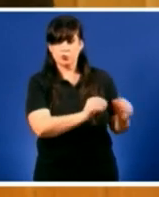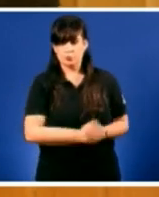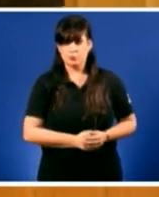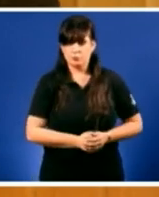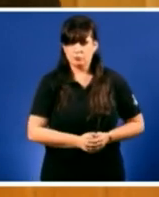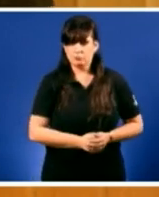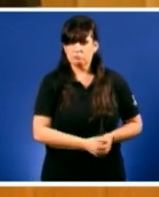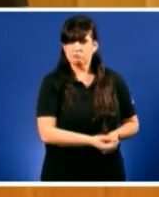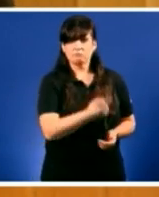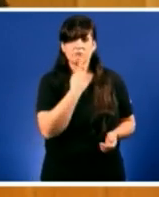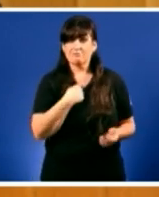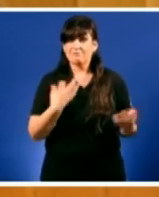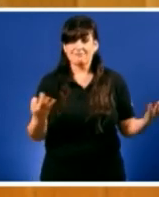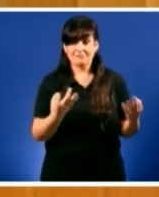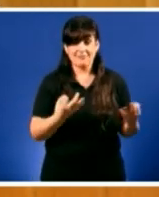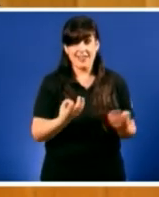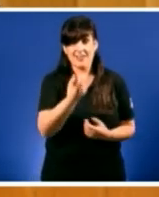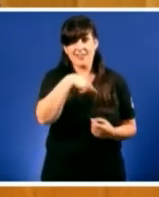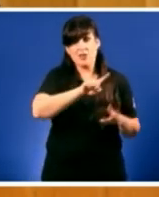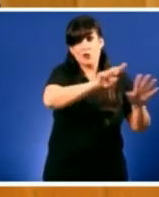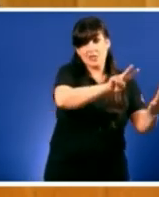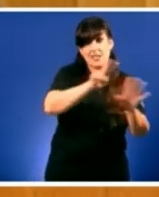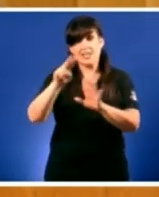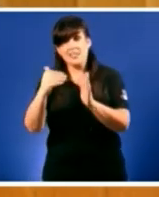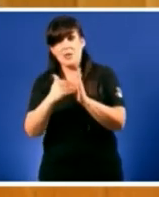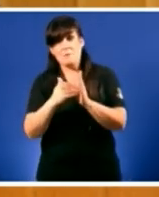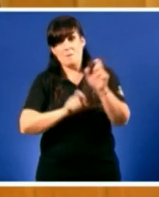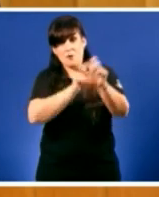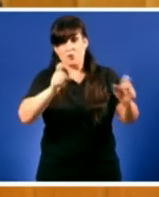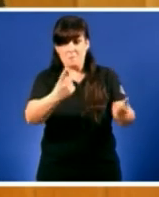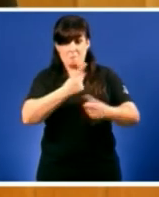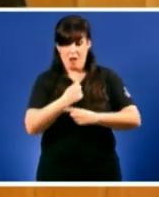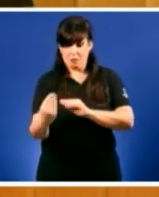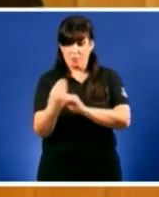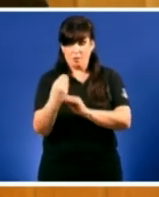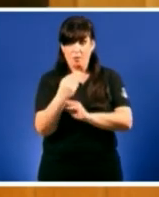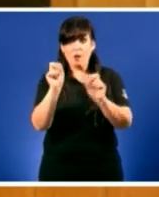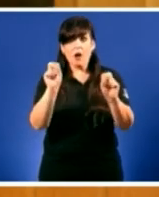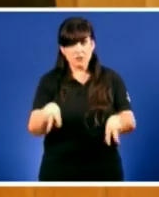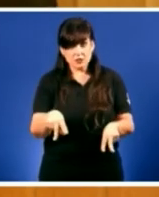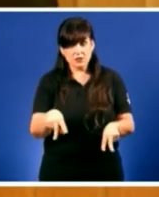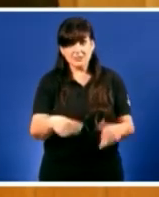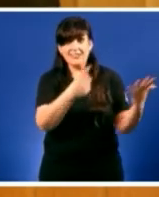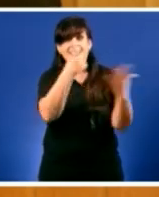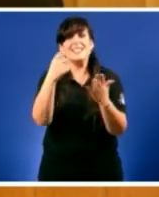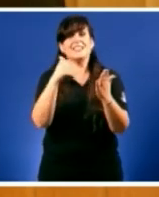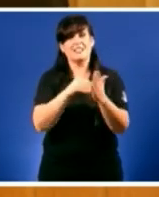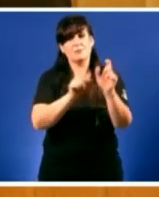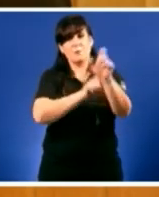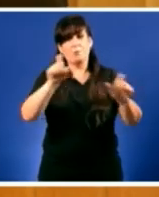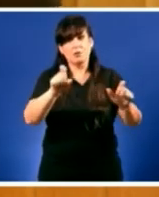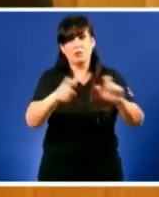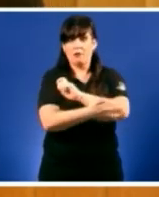de 177 mil parados que non cobran unha prestación máis de 600 mil persoas en risco de